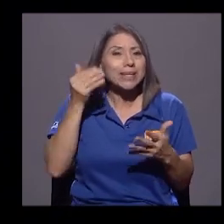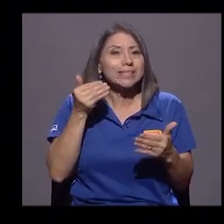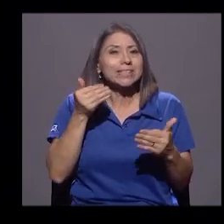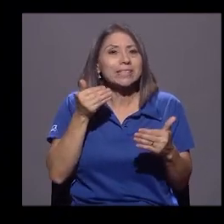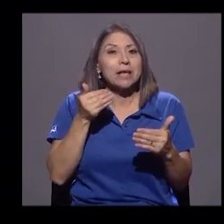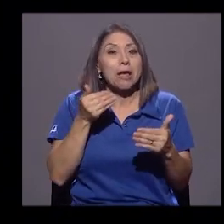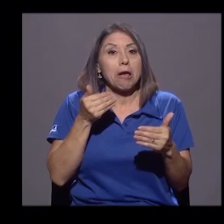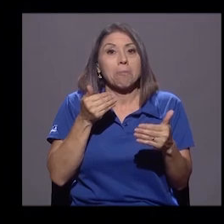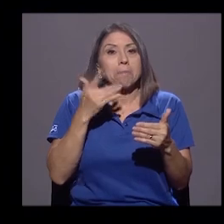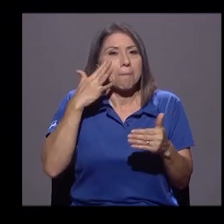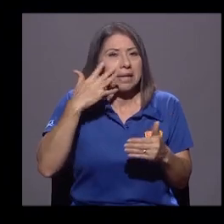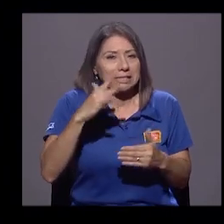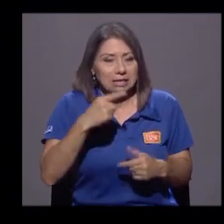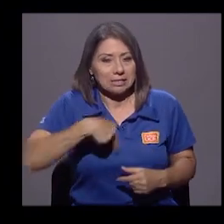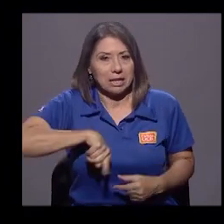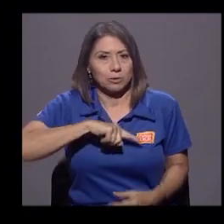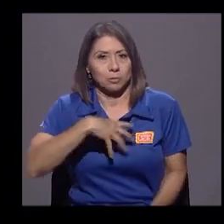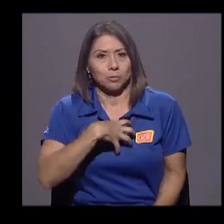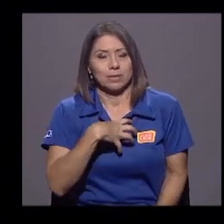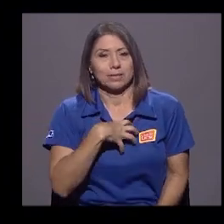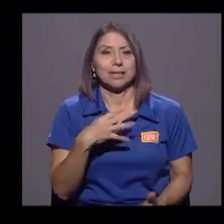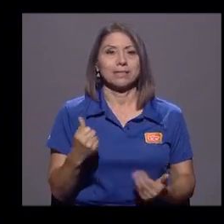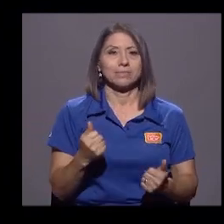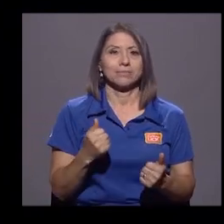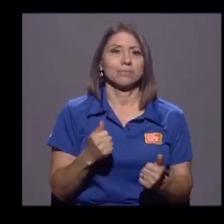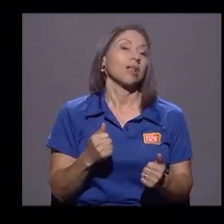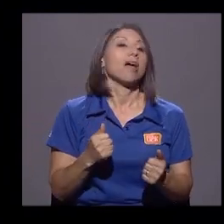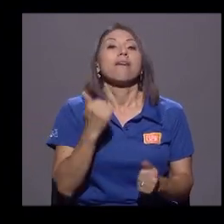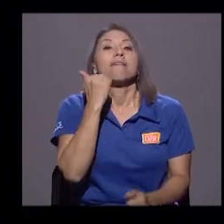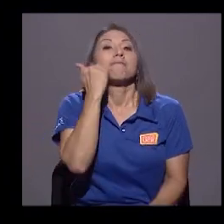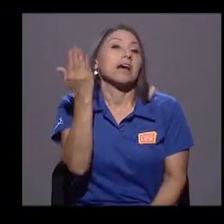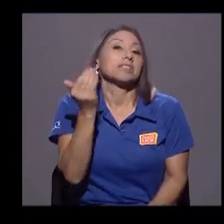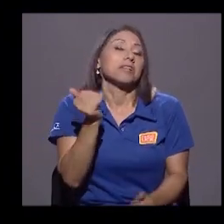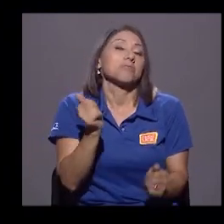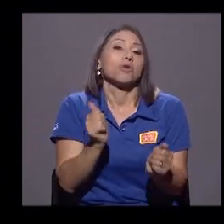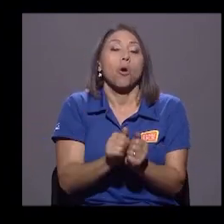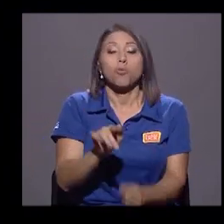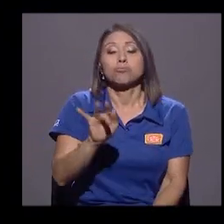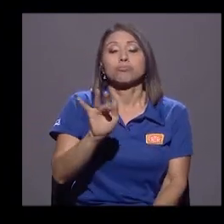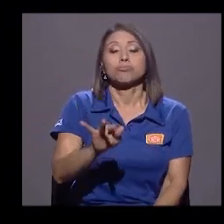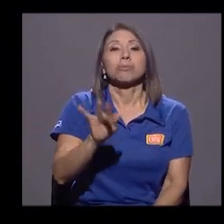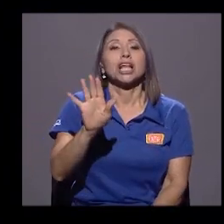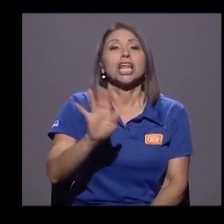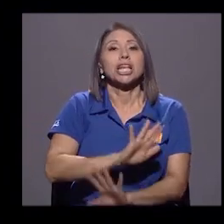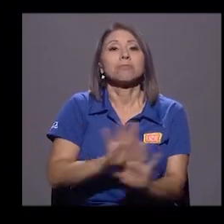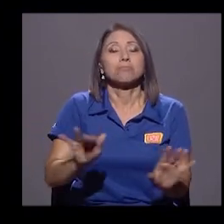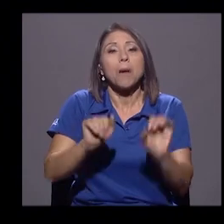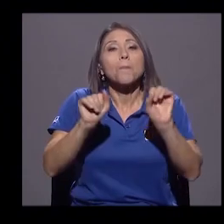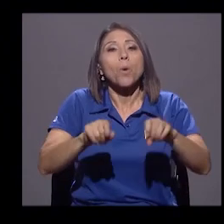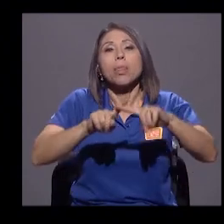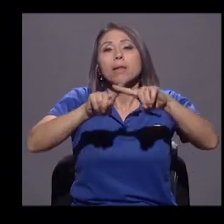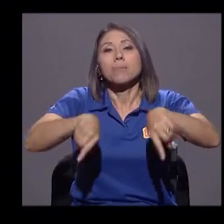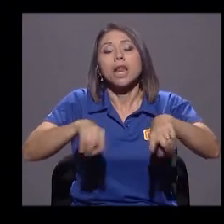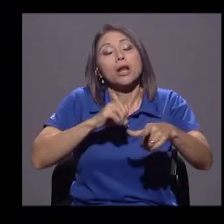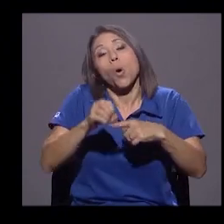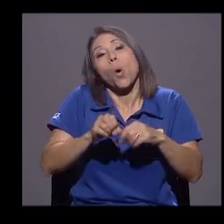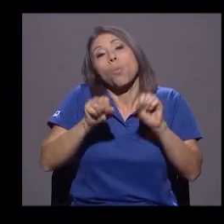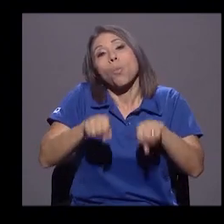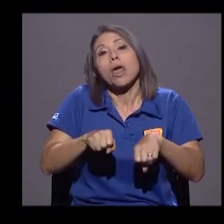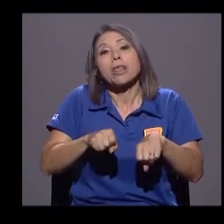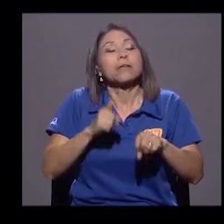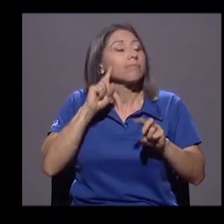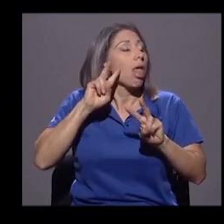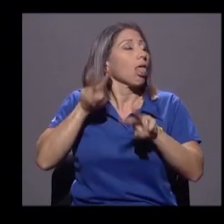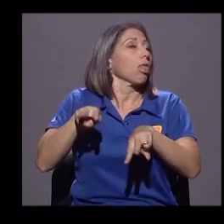y que nos permite con la facilidad de un clic eliminar o silenciar a los que no piensan como